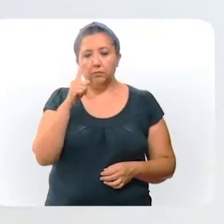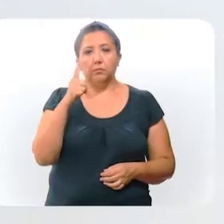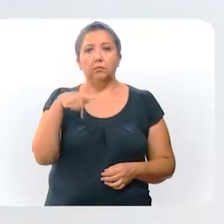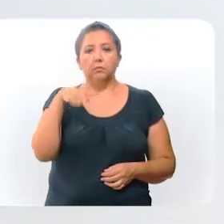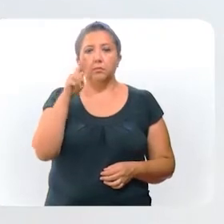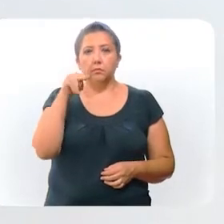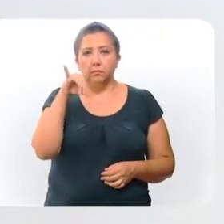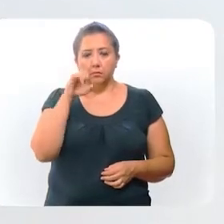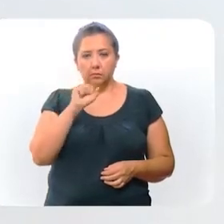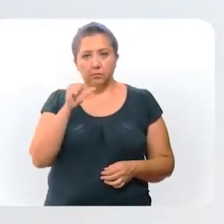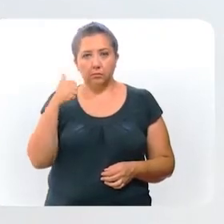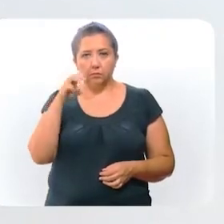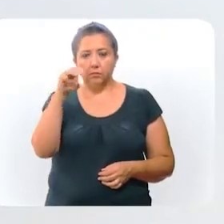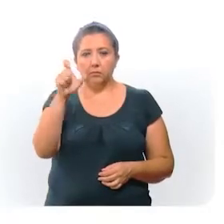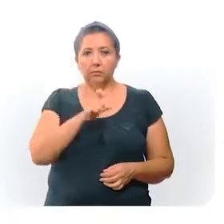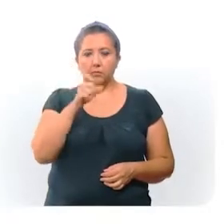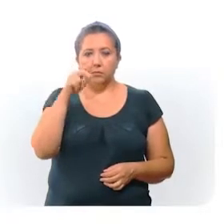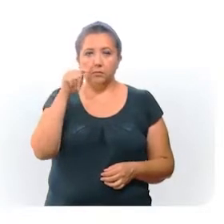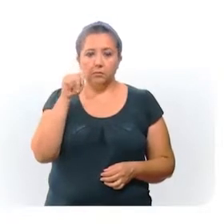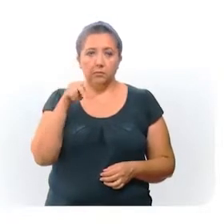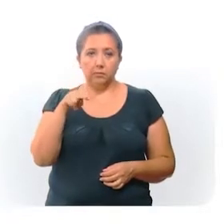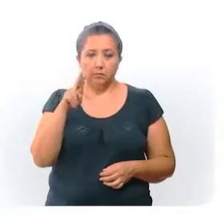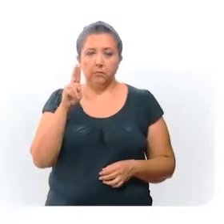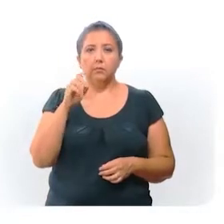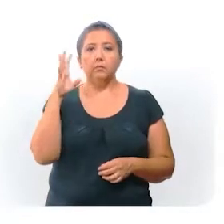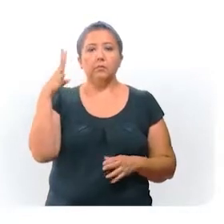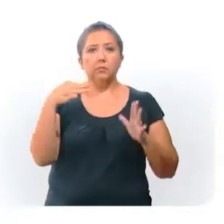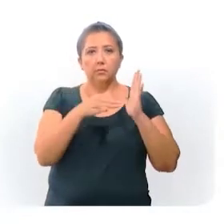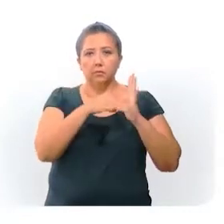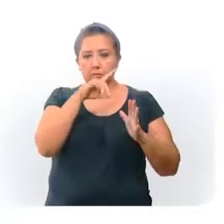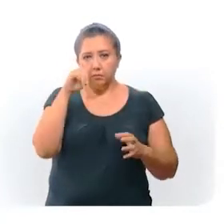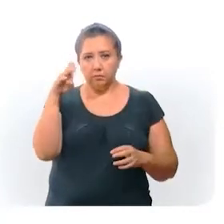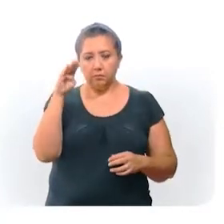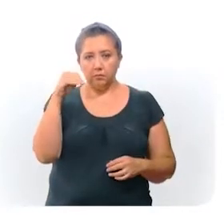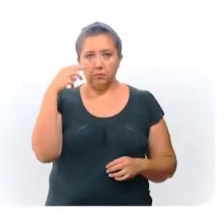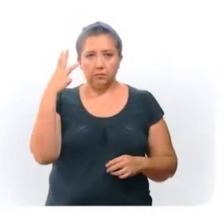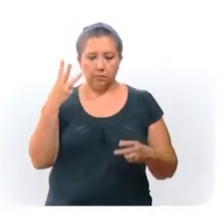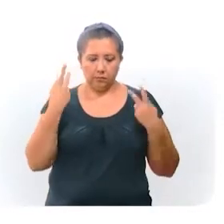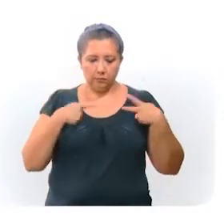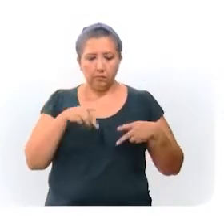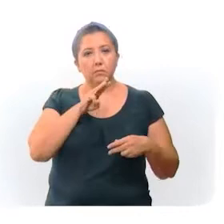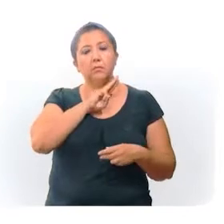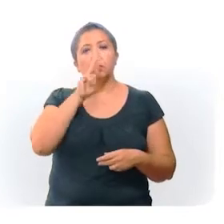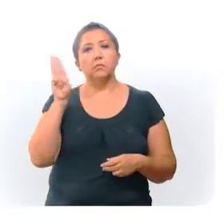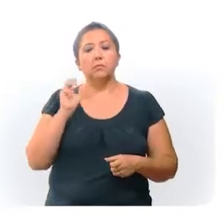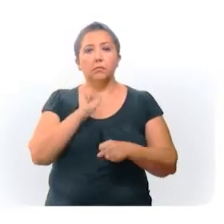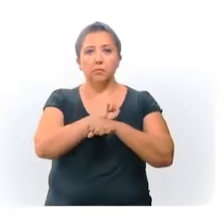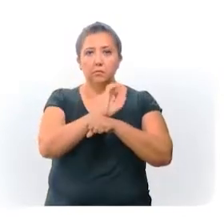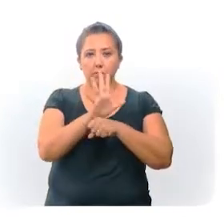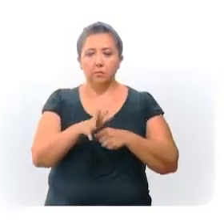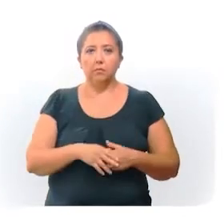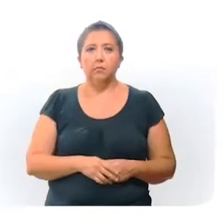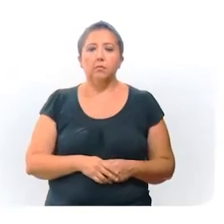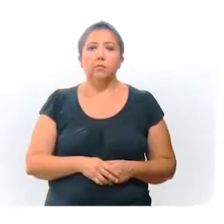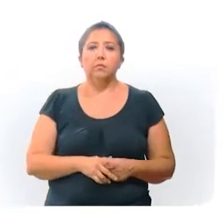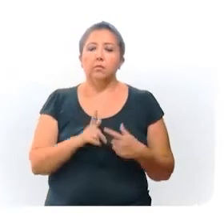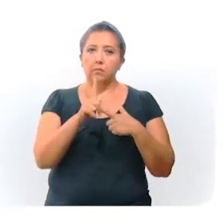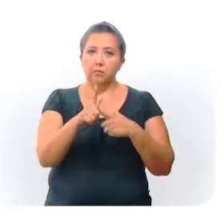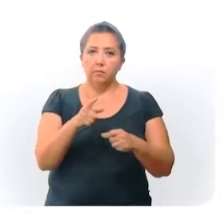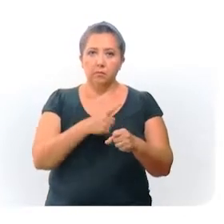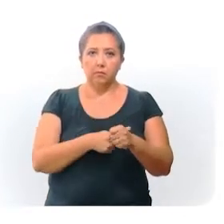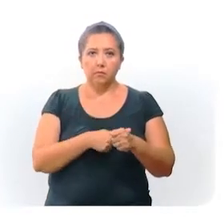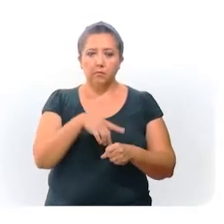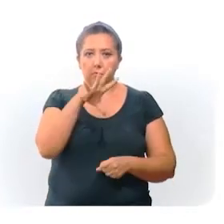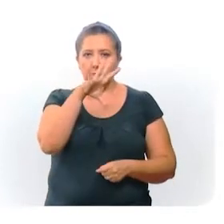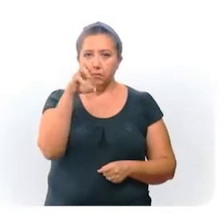en Canacín y 1 en Mashcanú. En total son 4.193 las personas fallecidas a causa del coronavirus. De los casos